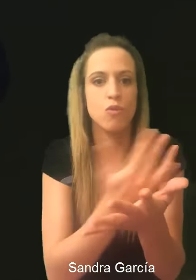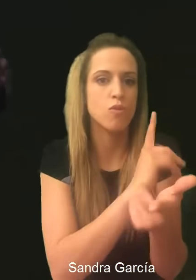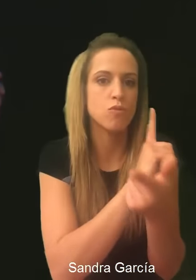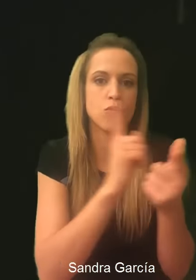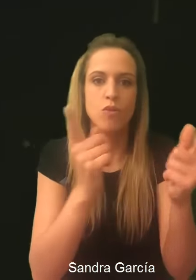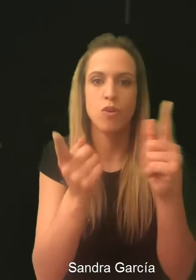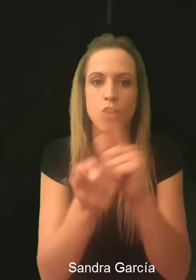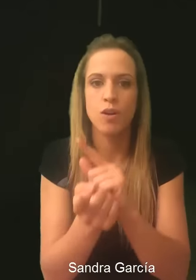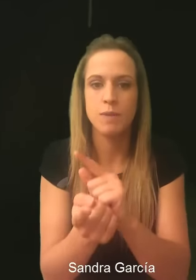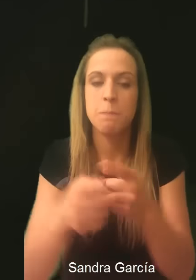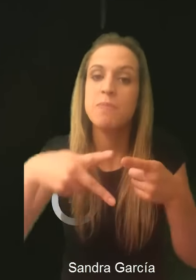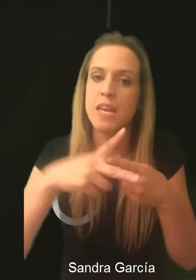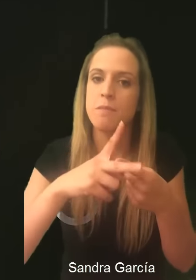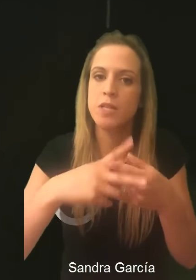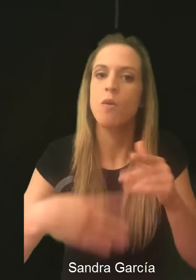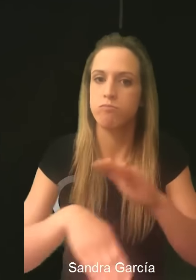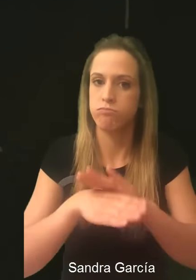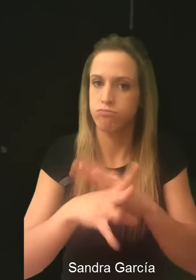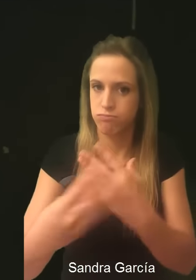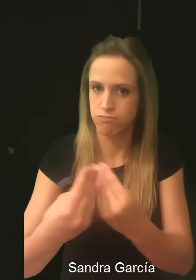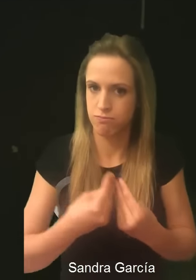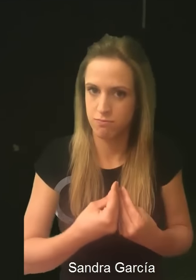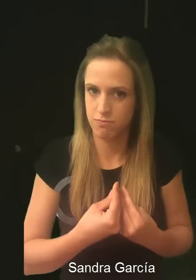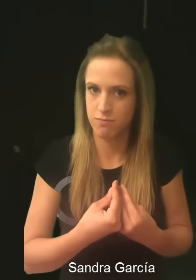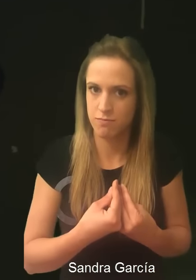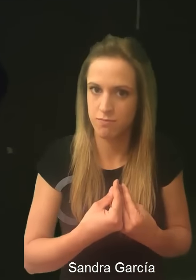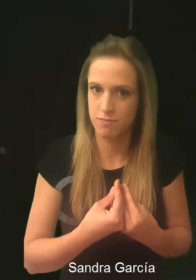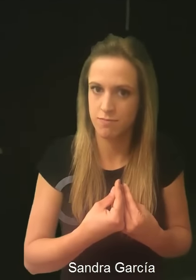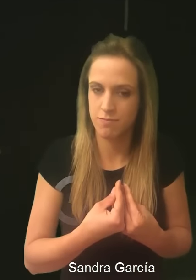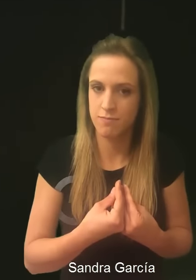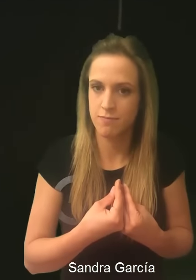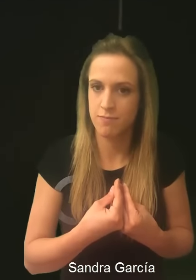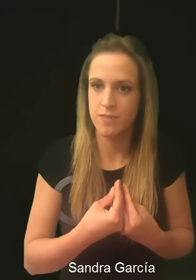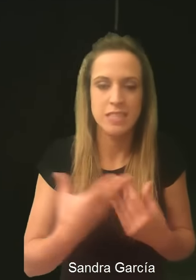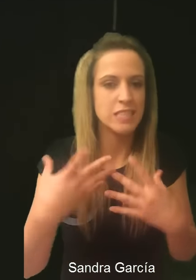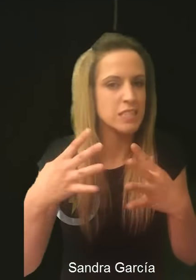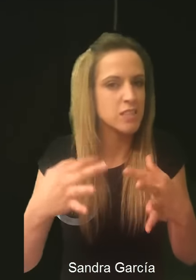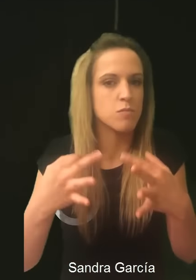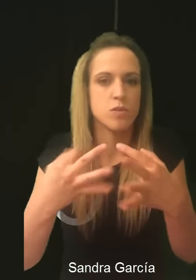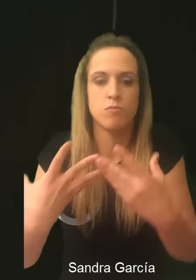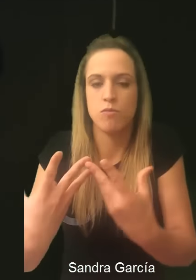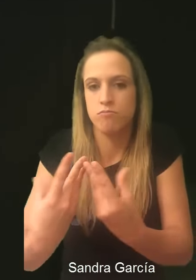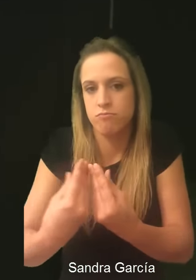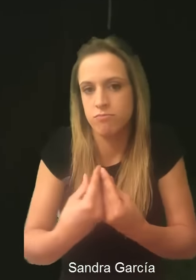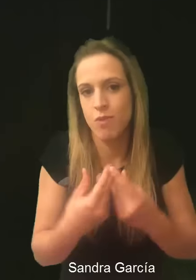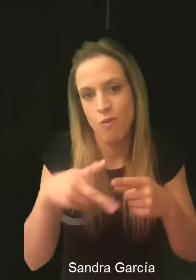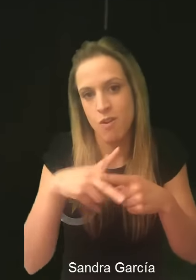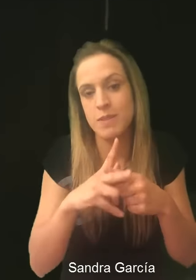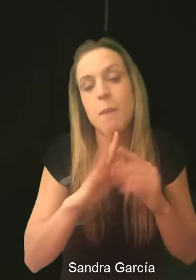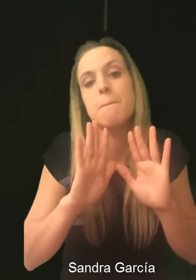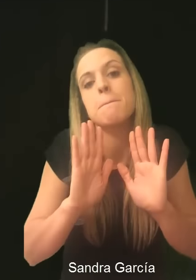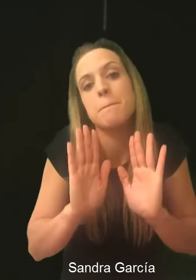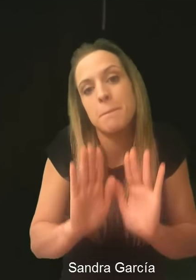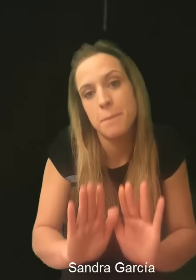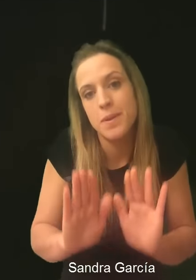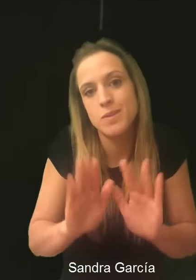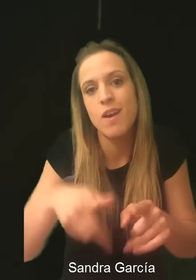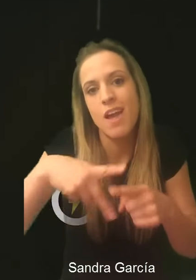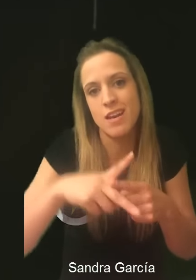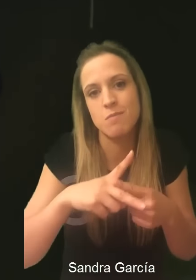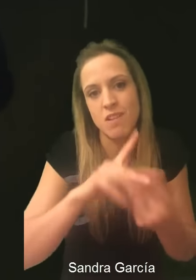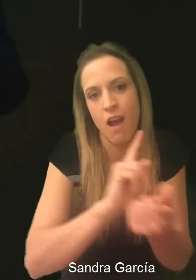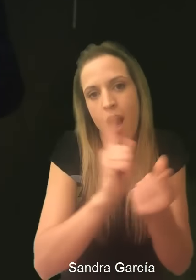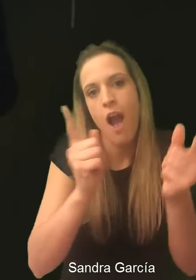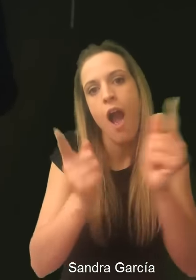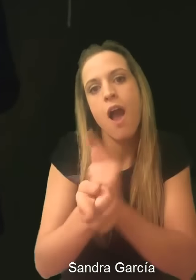todo ha cambiado. Las herramientas siguen conmigo haciendo casi el perfil de mi silueta. Están fusionadas con mi ADN, pero